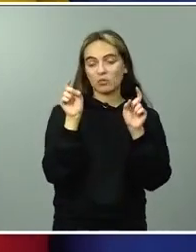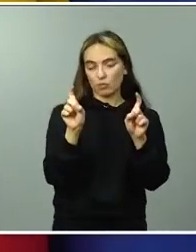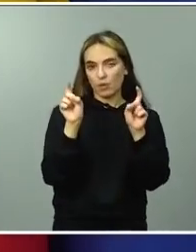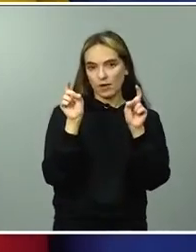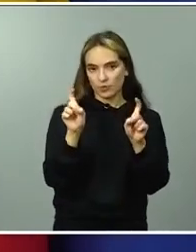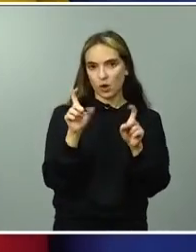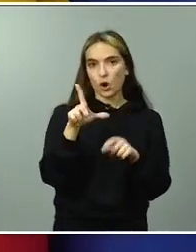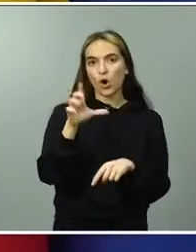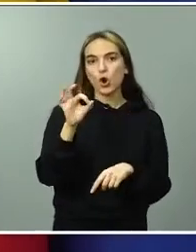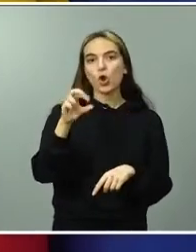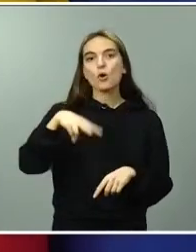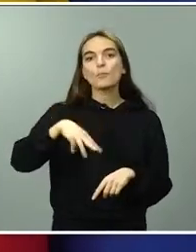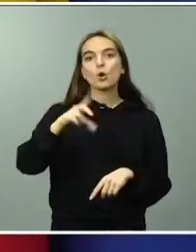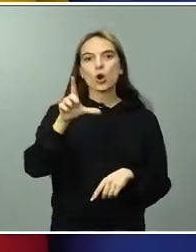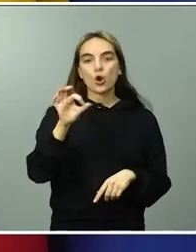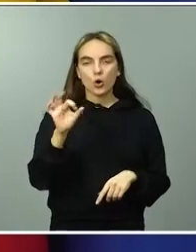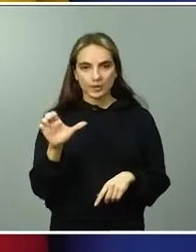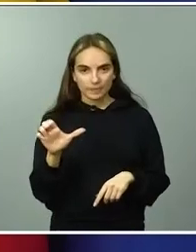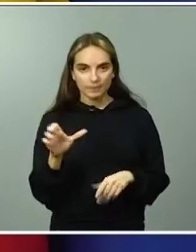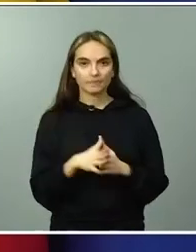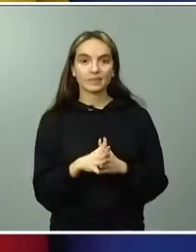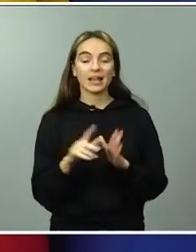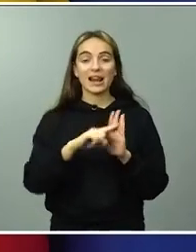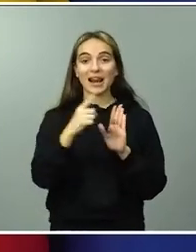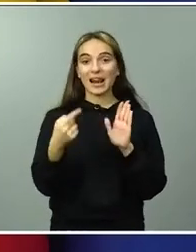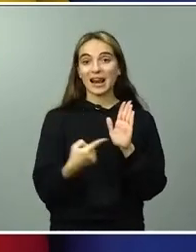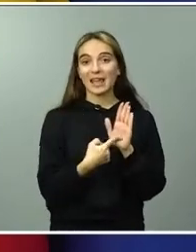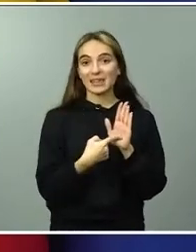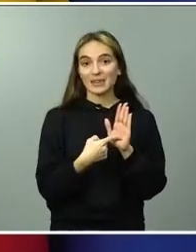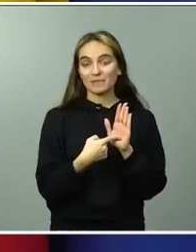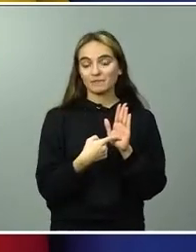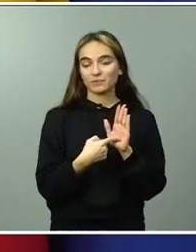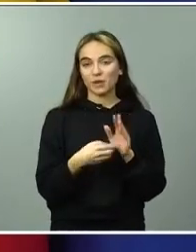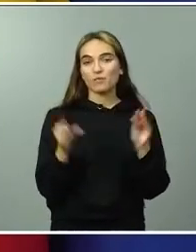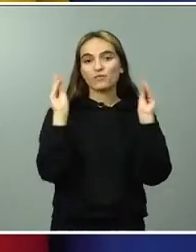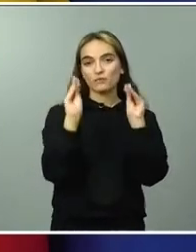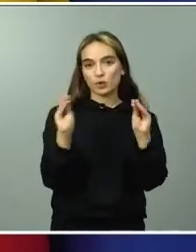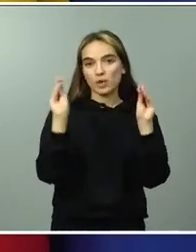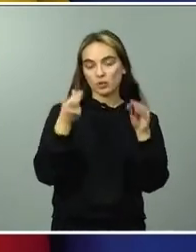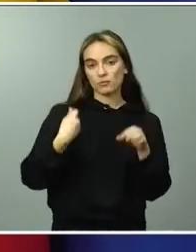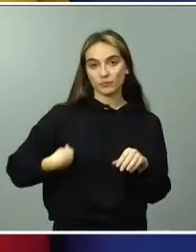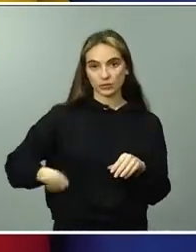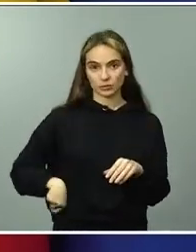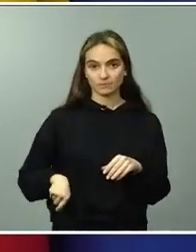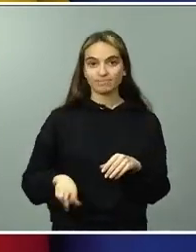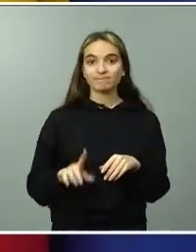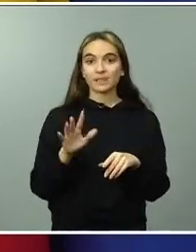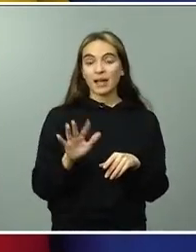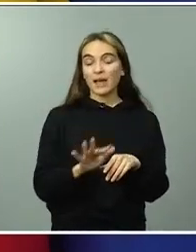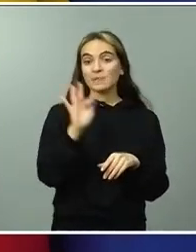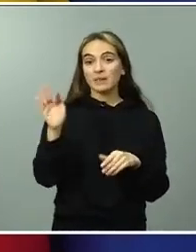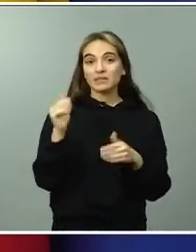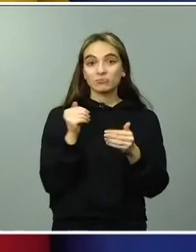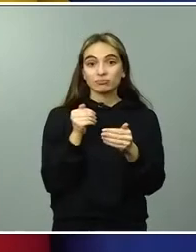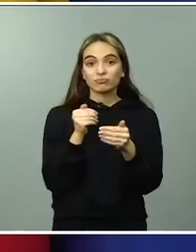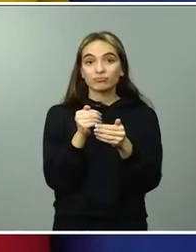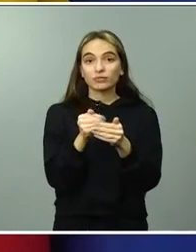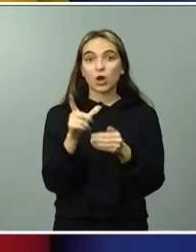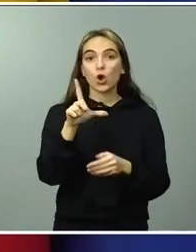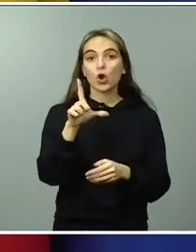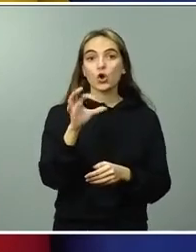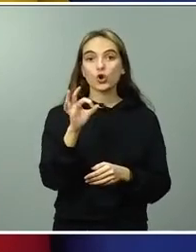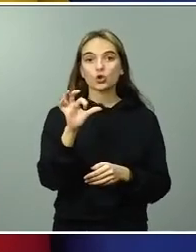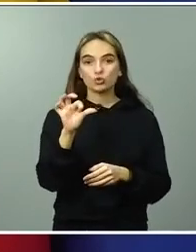la ley de formación profesional, estamos también ya a punto de aprobar la LOSU, la ley de la ciencia